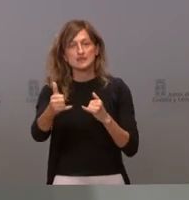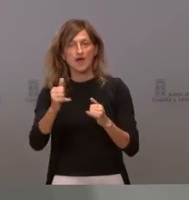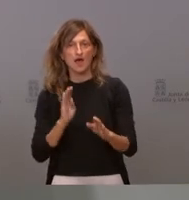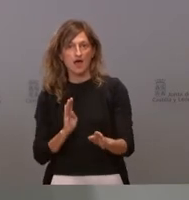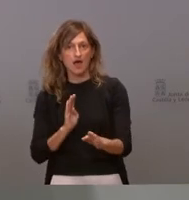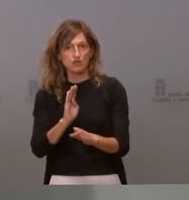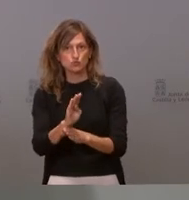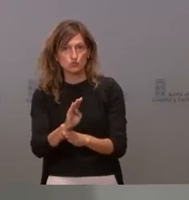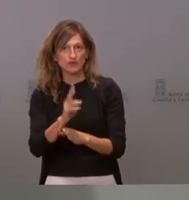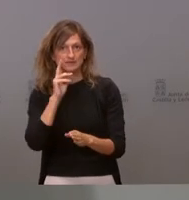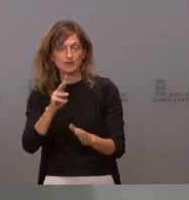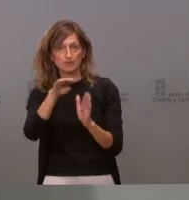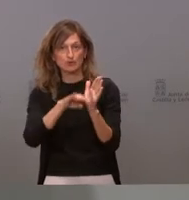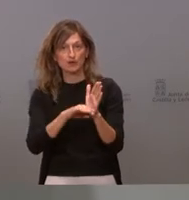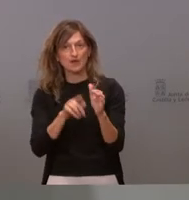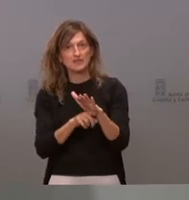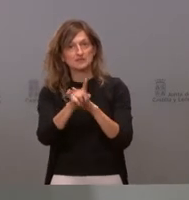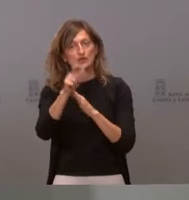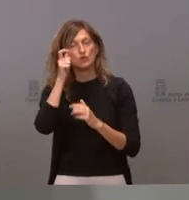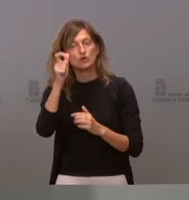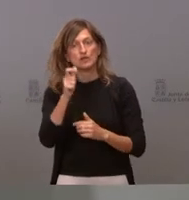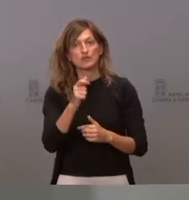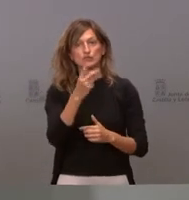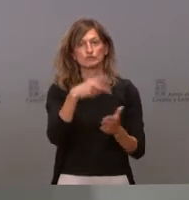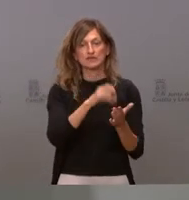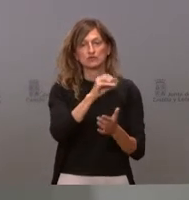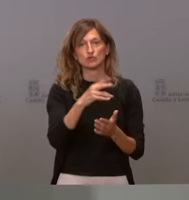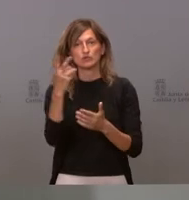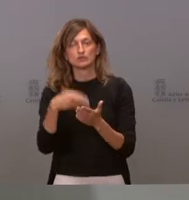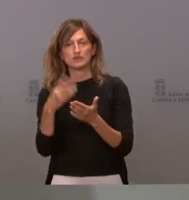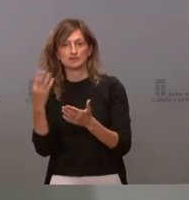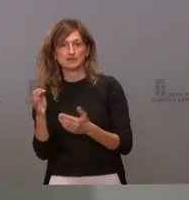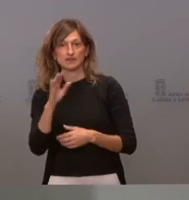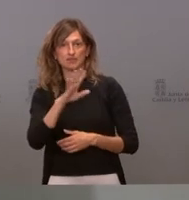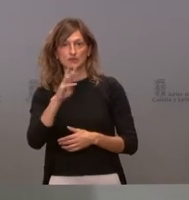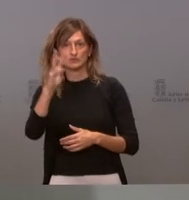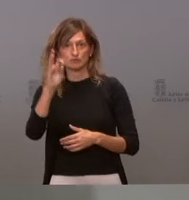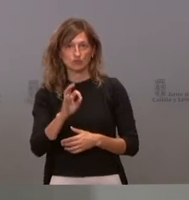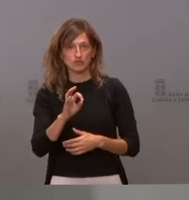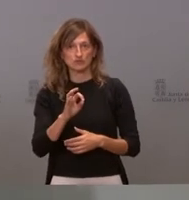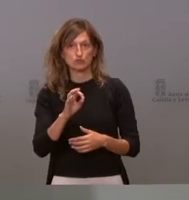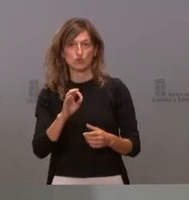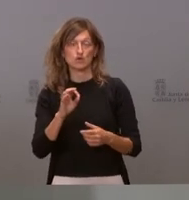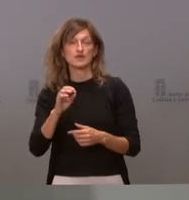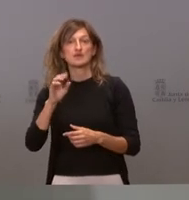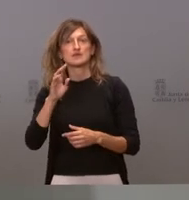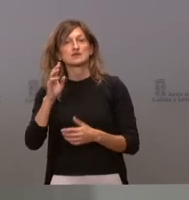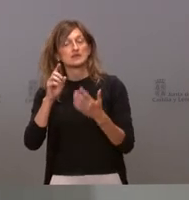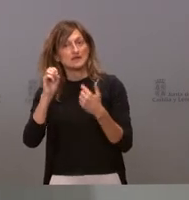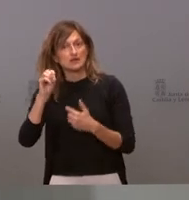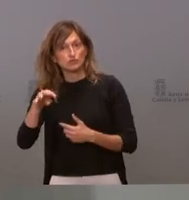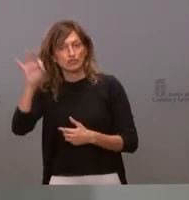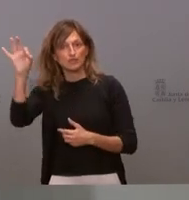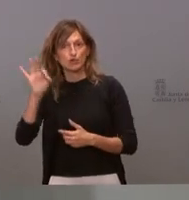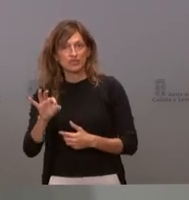recoge el Programa de Desarrollo Rural 2014-2020, se financia 53% FEADER, 33% de la Junta de Cación y León, y un 14